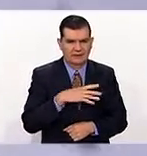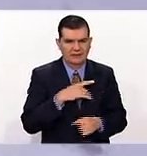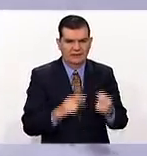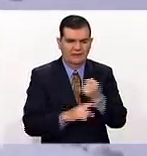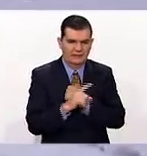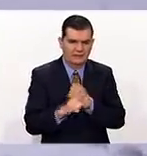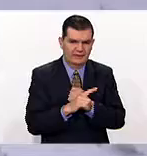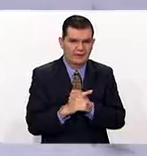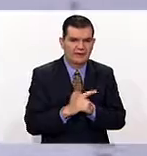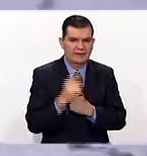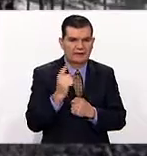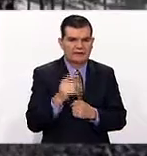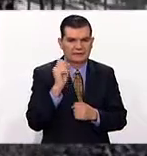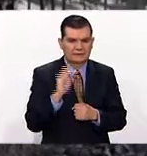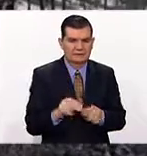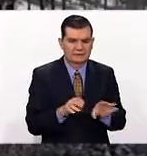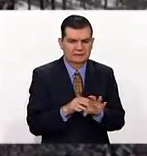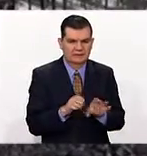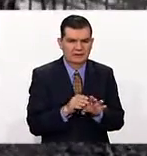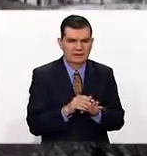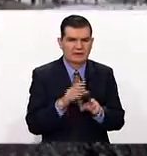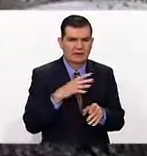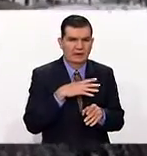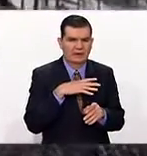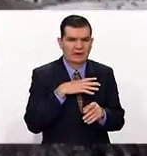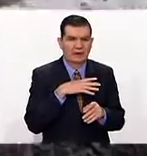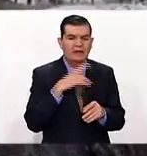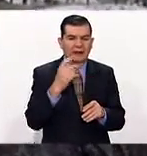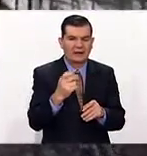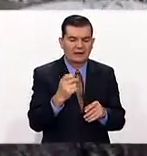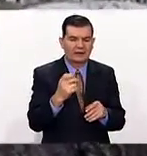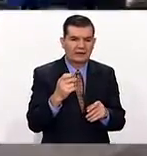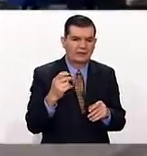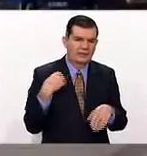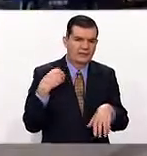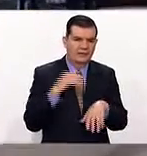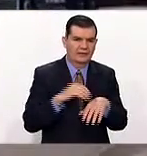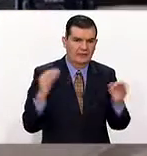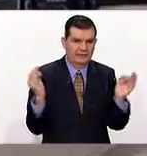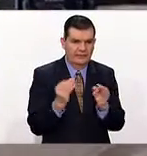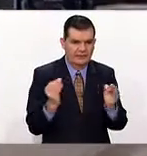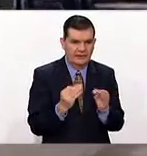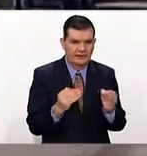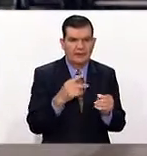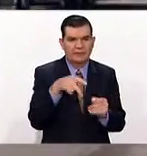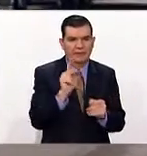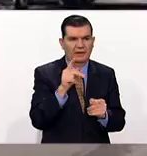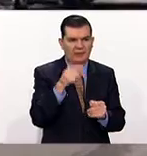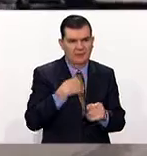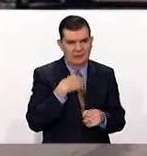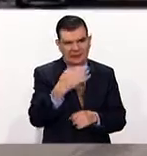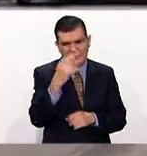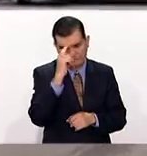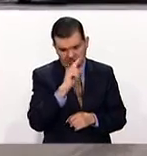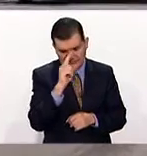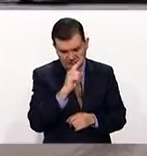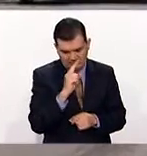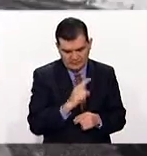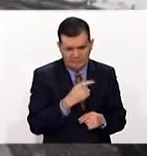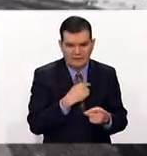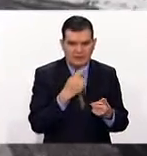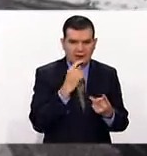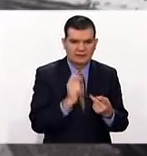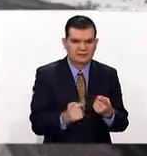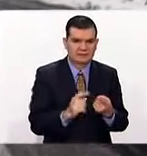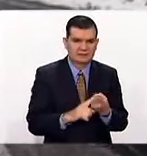decesos sin que vayan atribuidos directamente a la temporada de frentes fríos. Sin duda las recomendaciones que podemos hacer